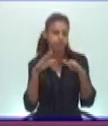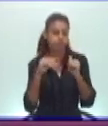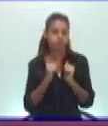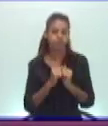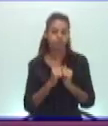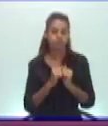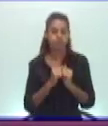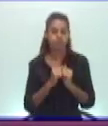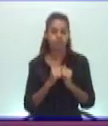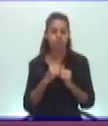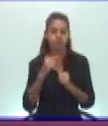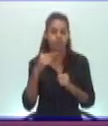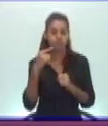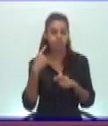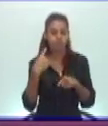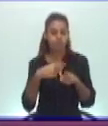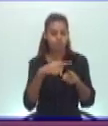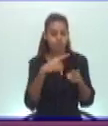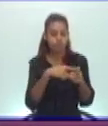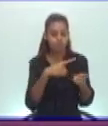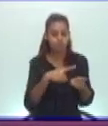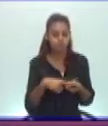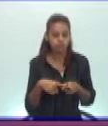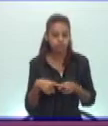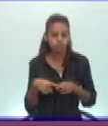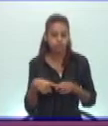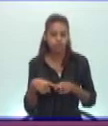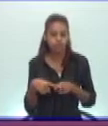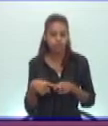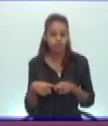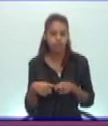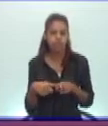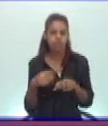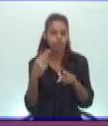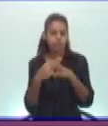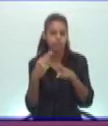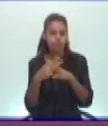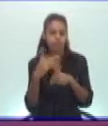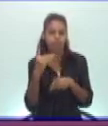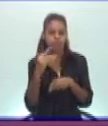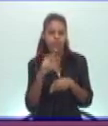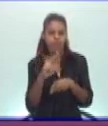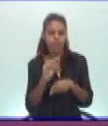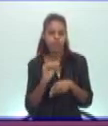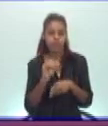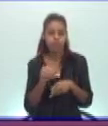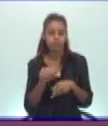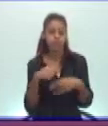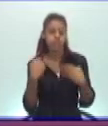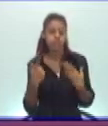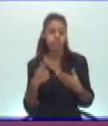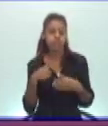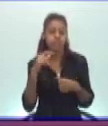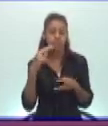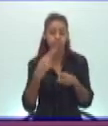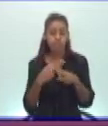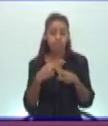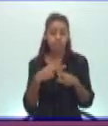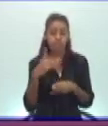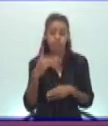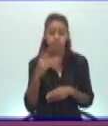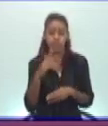tanto que a todas las demás sustancias llamadas drogas se le llaman drogas duras porque sí